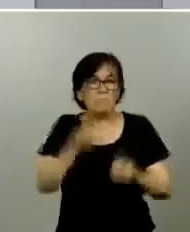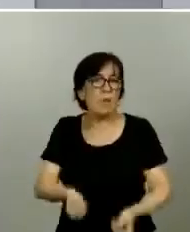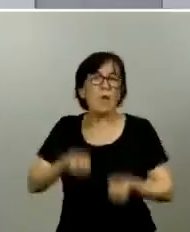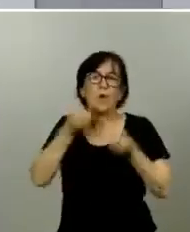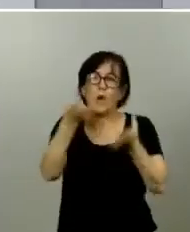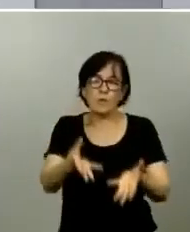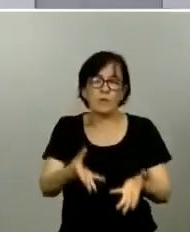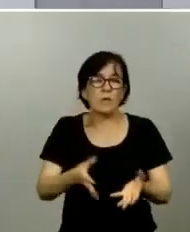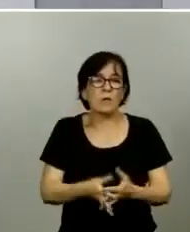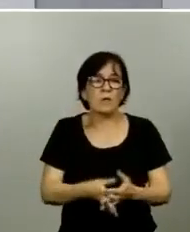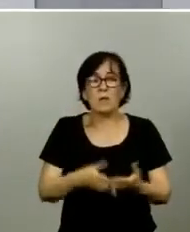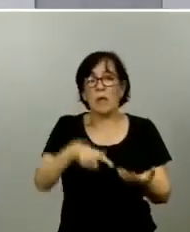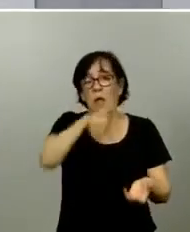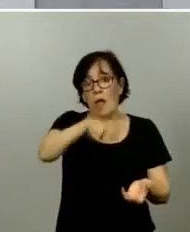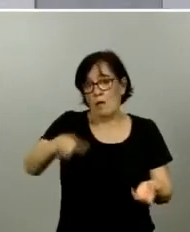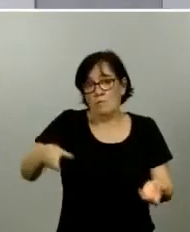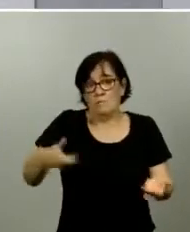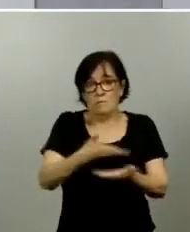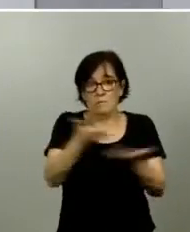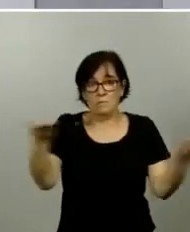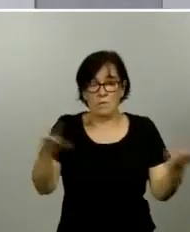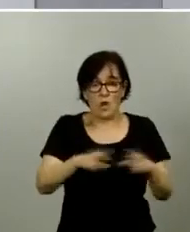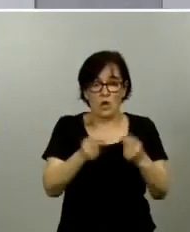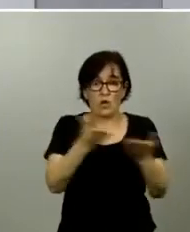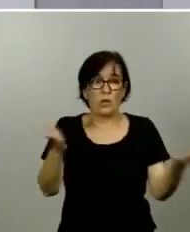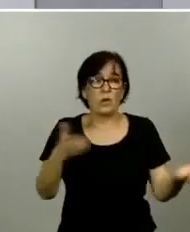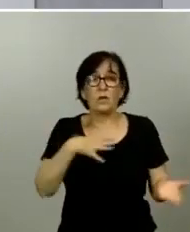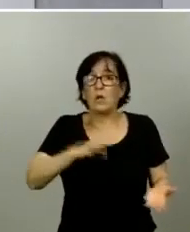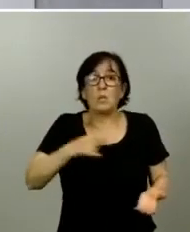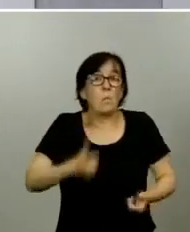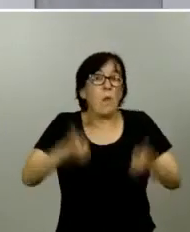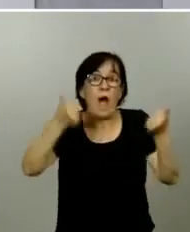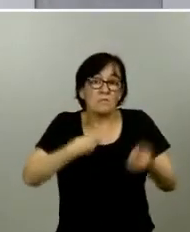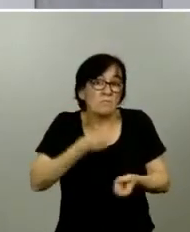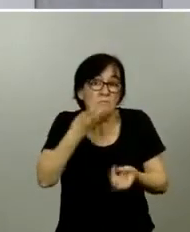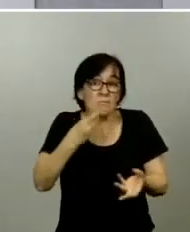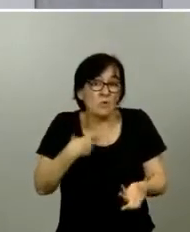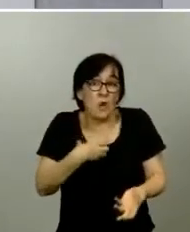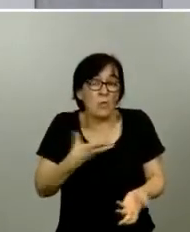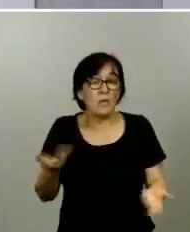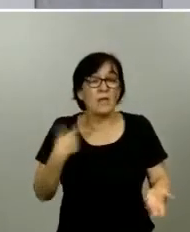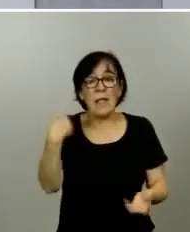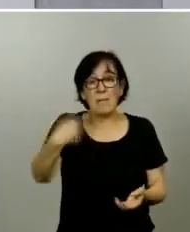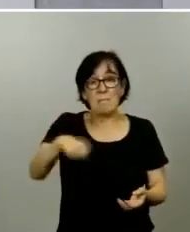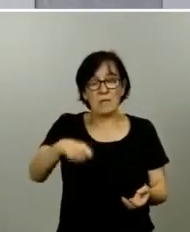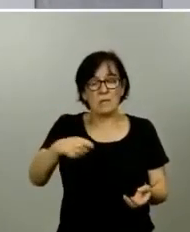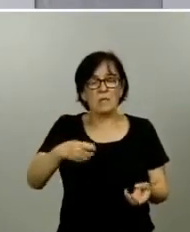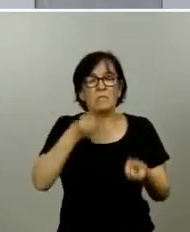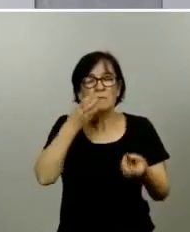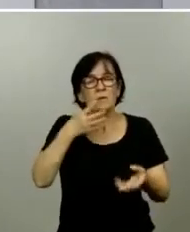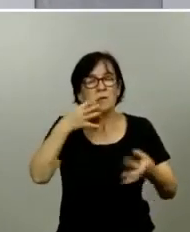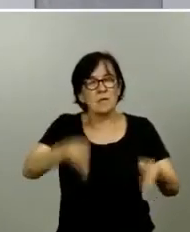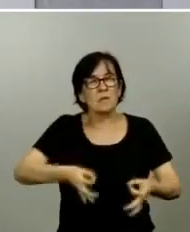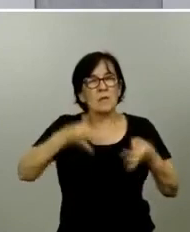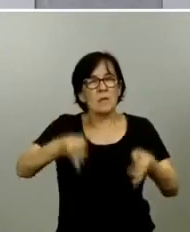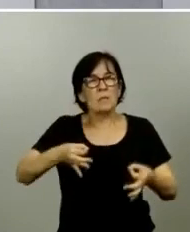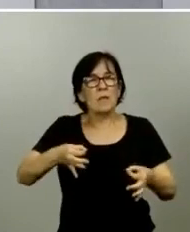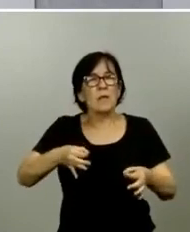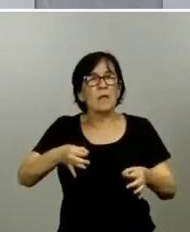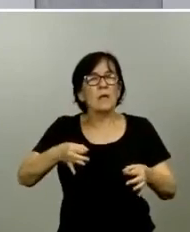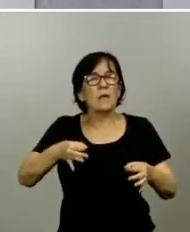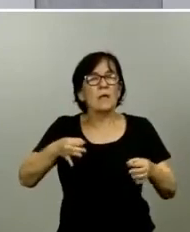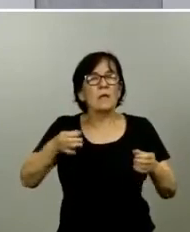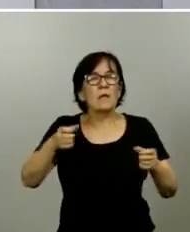a la ciudadanía y yo no lo puedo firmar obviamente el presidente también ha manifestado siempre que toma estas decisiones en base a criterios